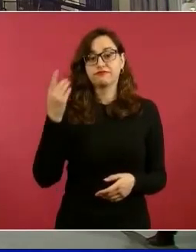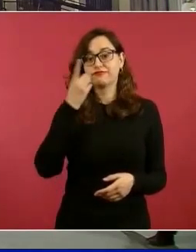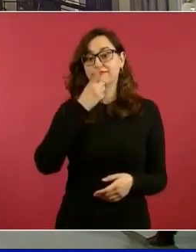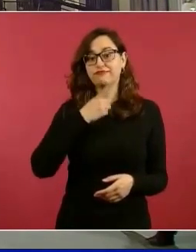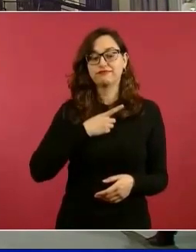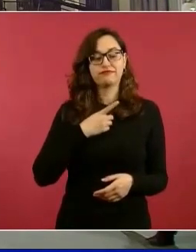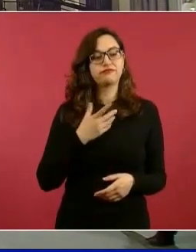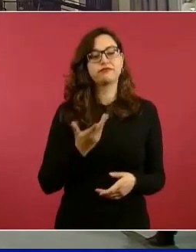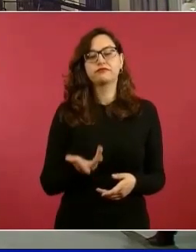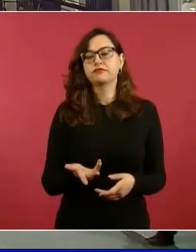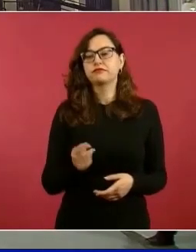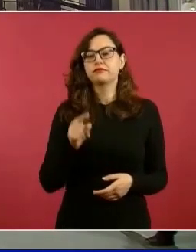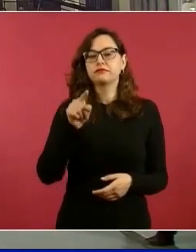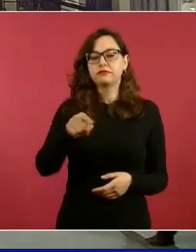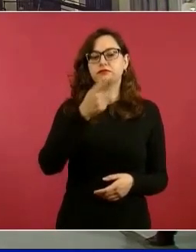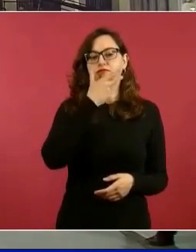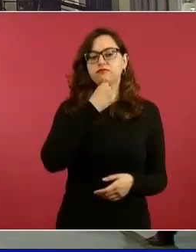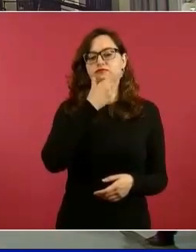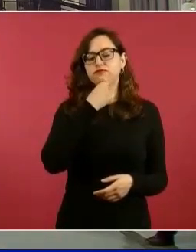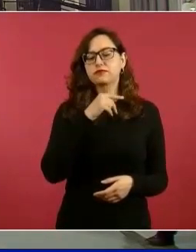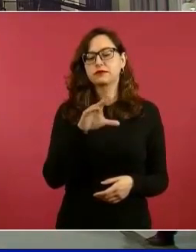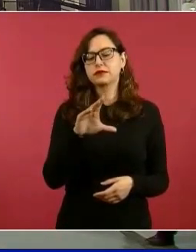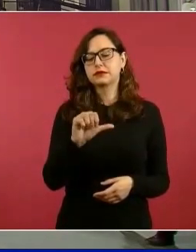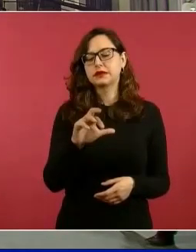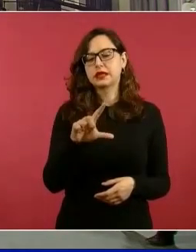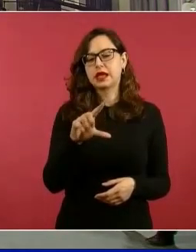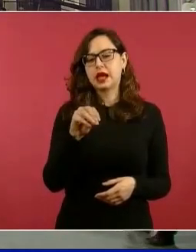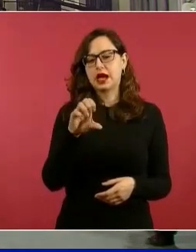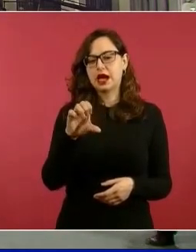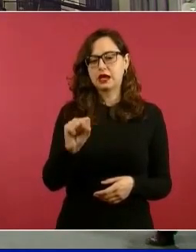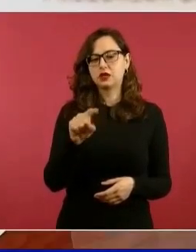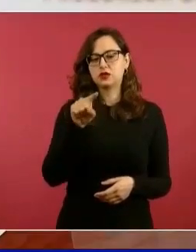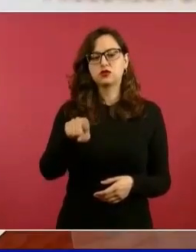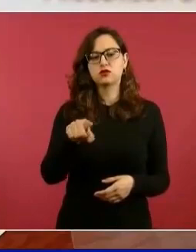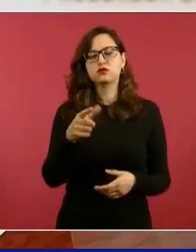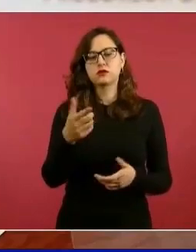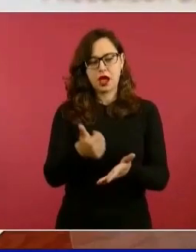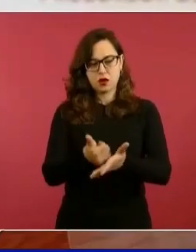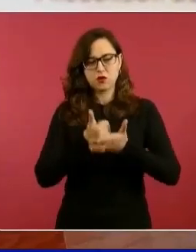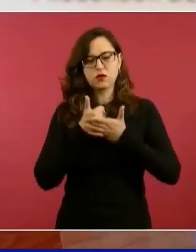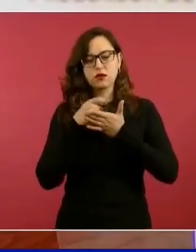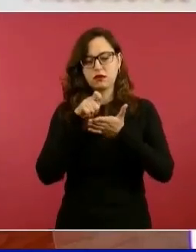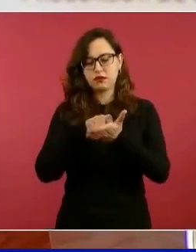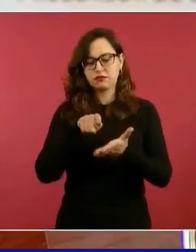Carlos Monsivar, me consta,